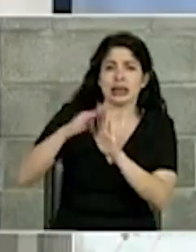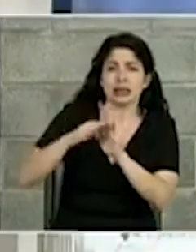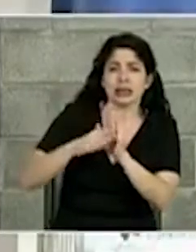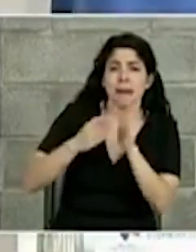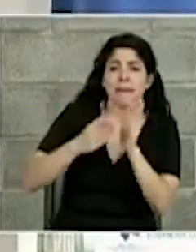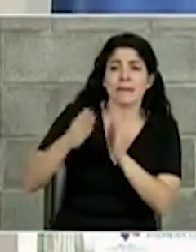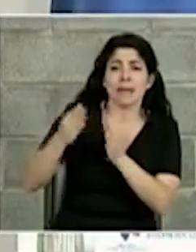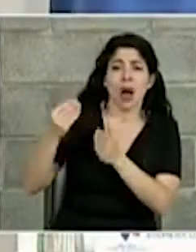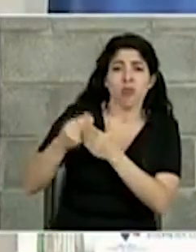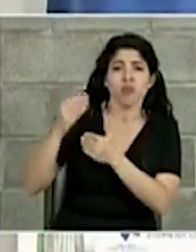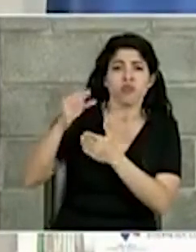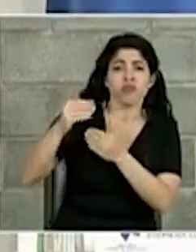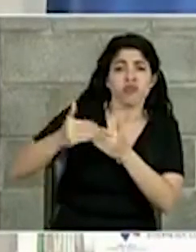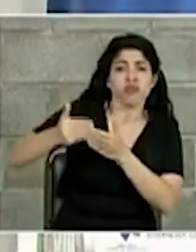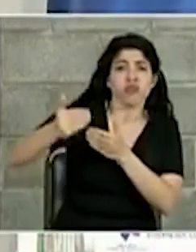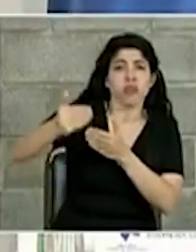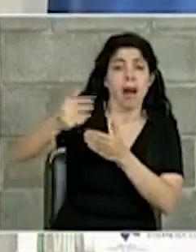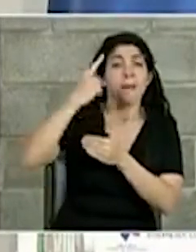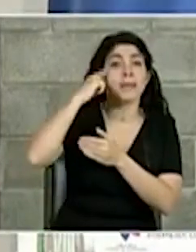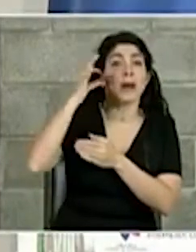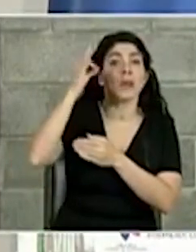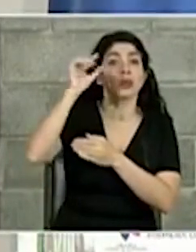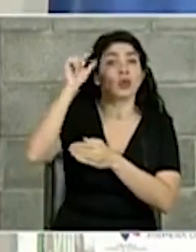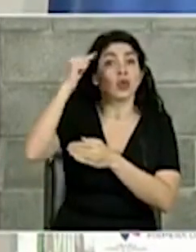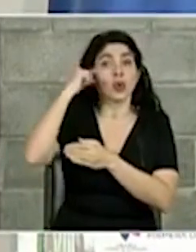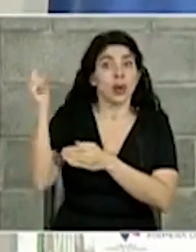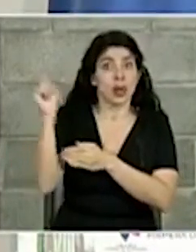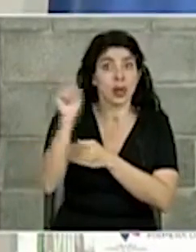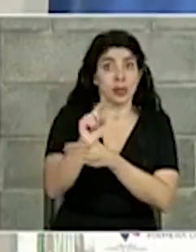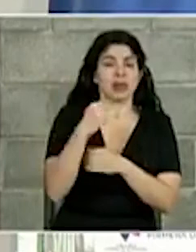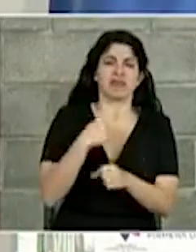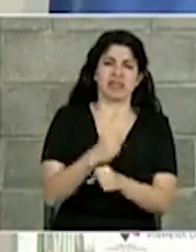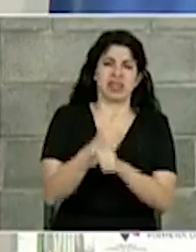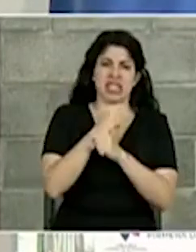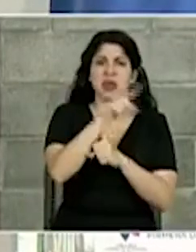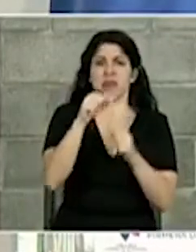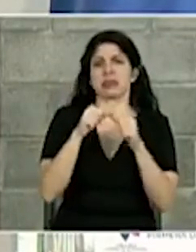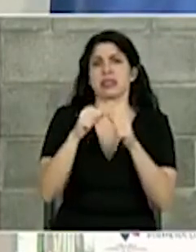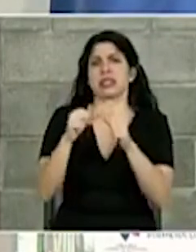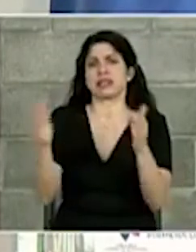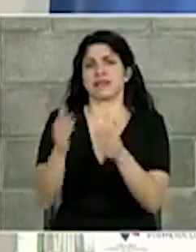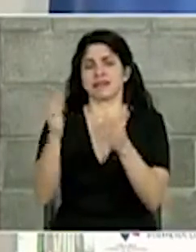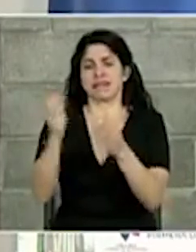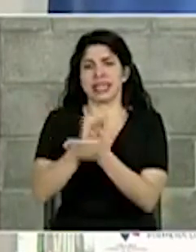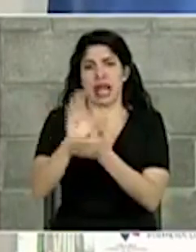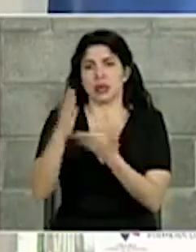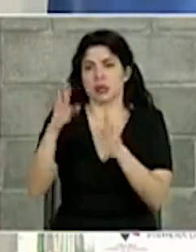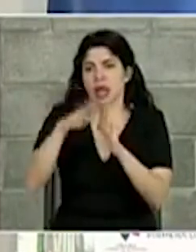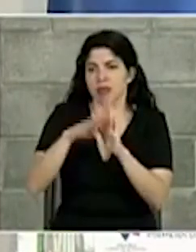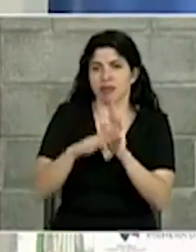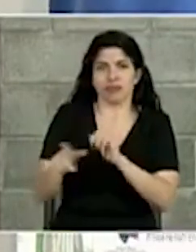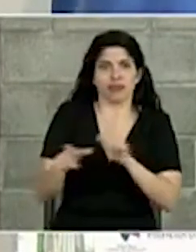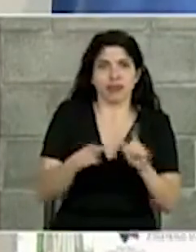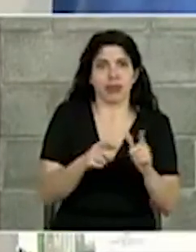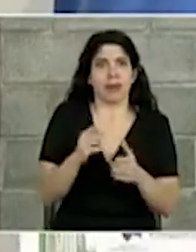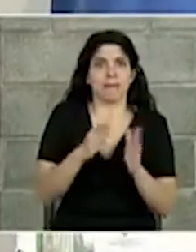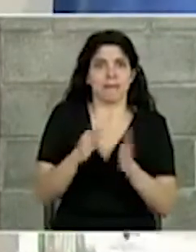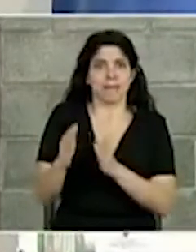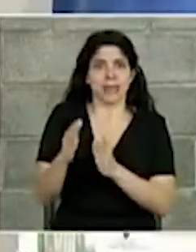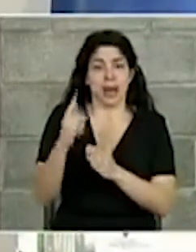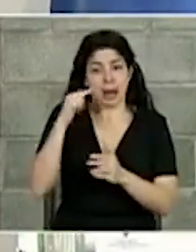de inversión clara para la administración que sigue, que estamos seguros de que seguirá creciendo San Lucas, porque esto es definitivamente